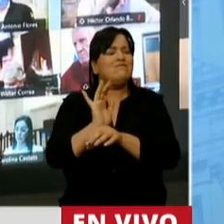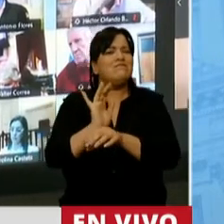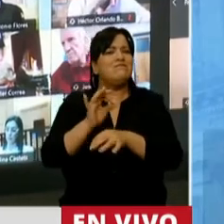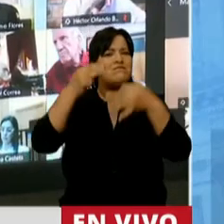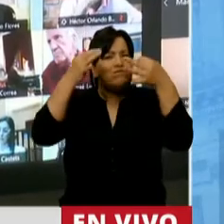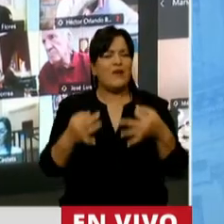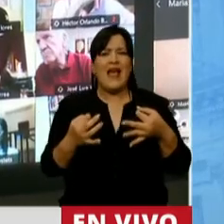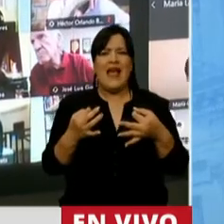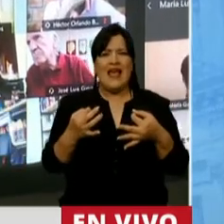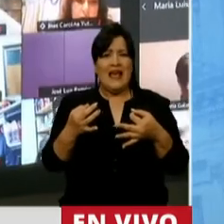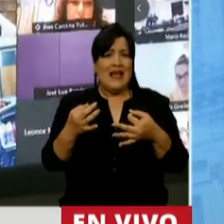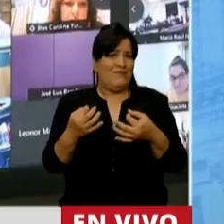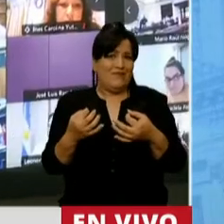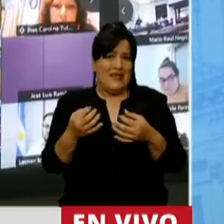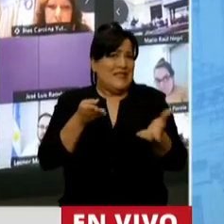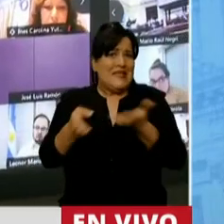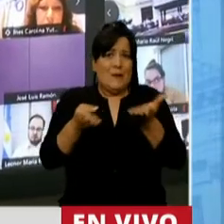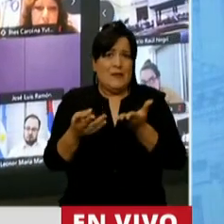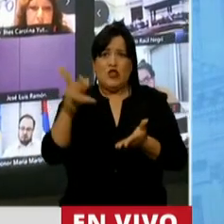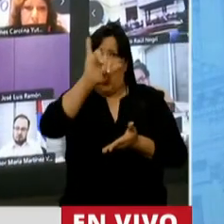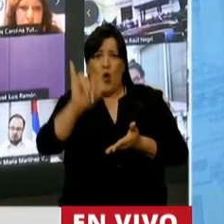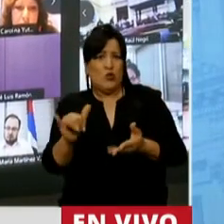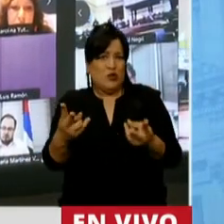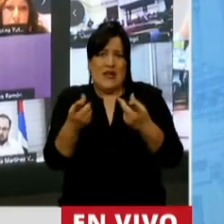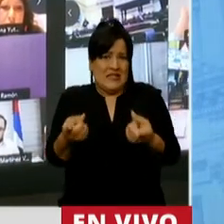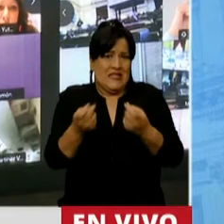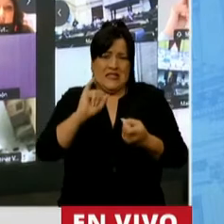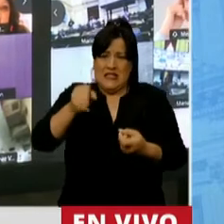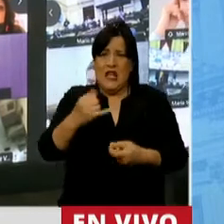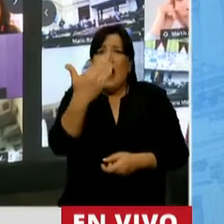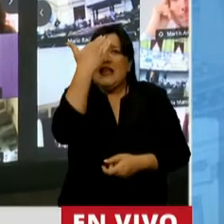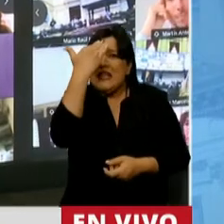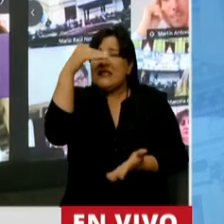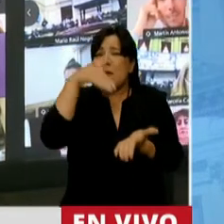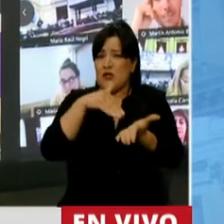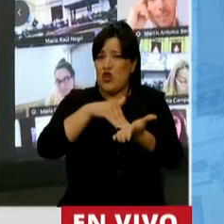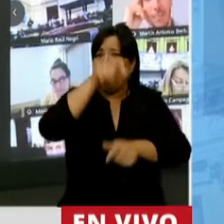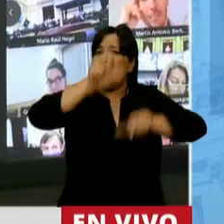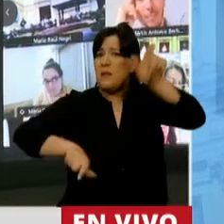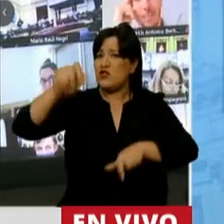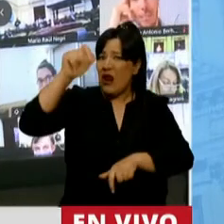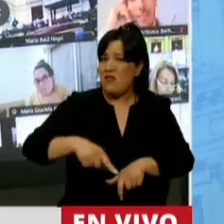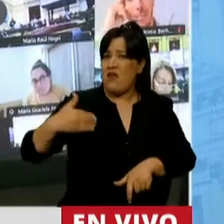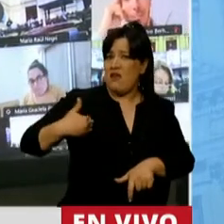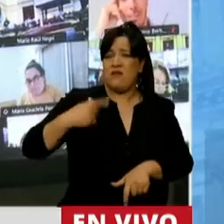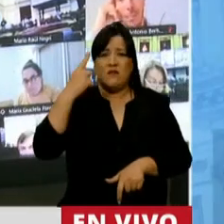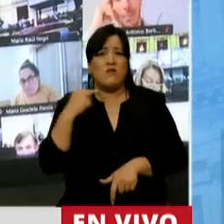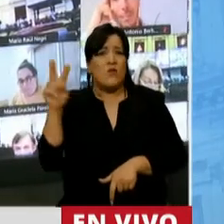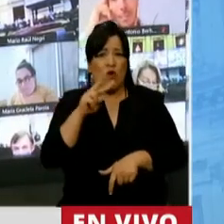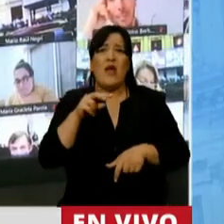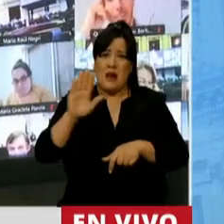de este servicio esencial para más de 15 millones de argentinas y argentinos